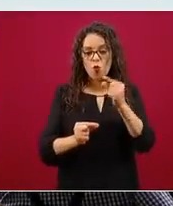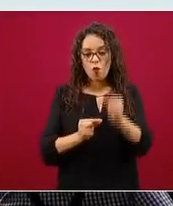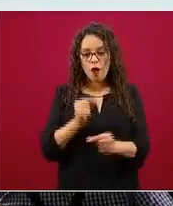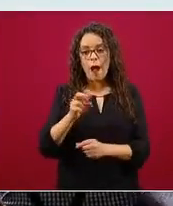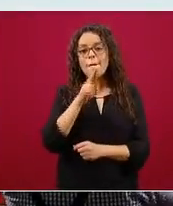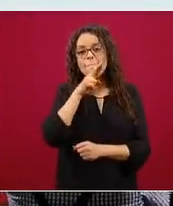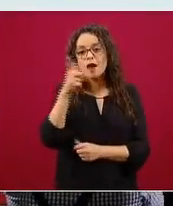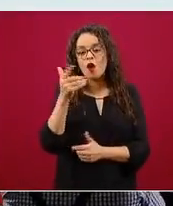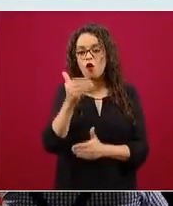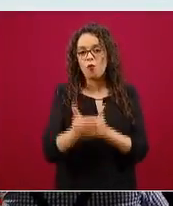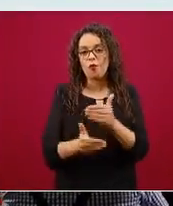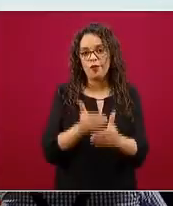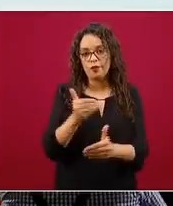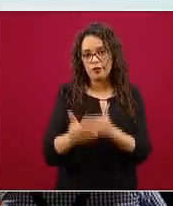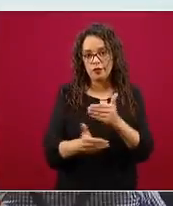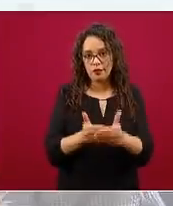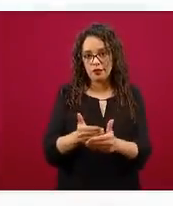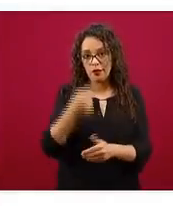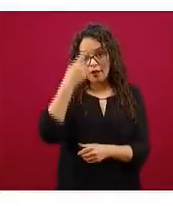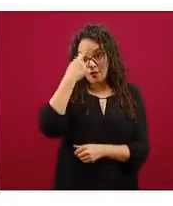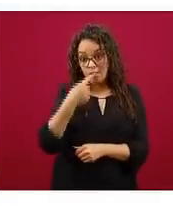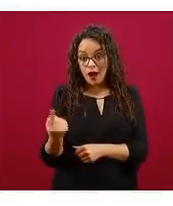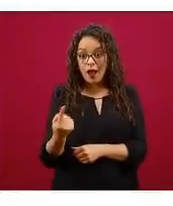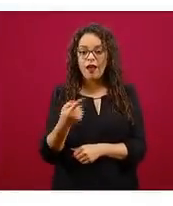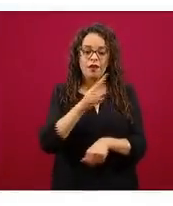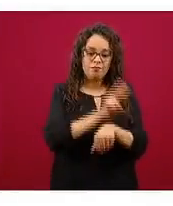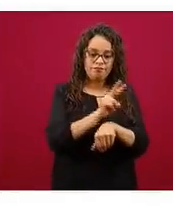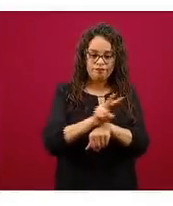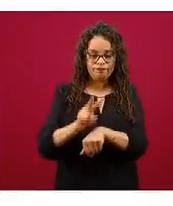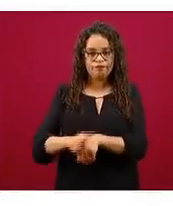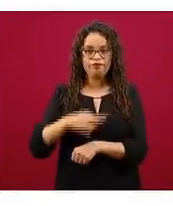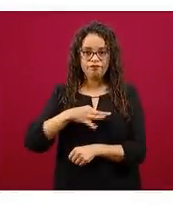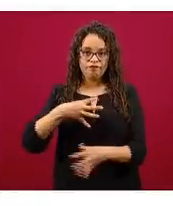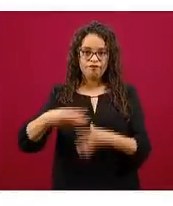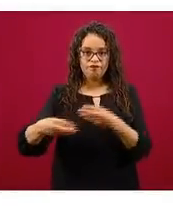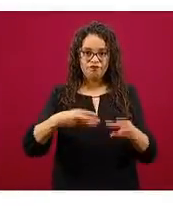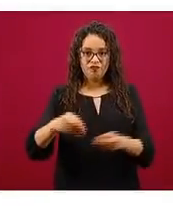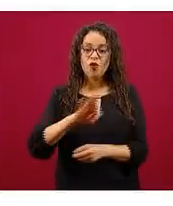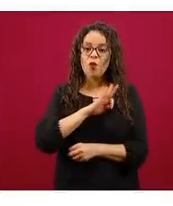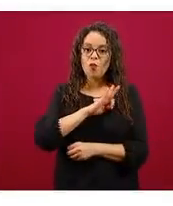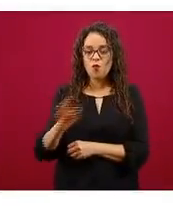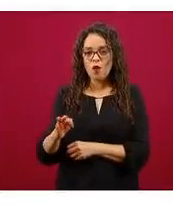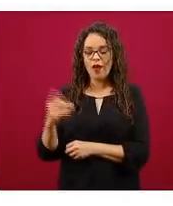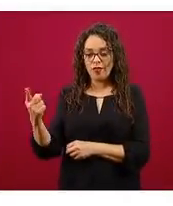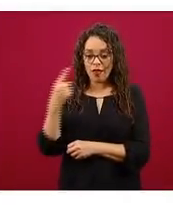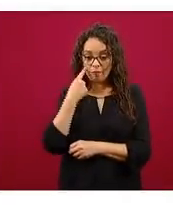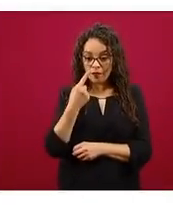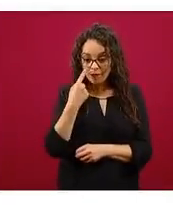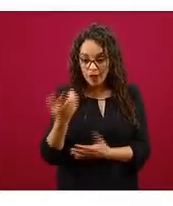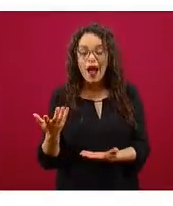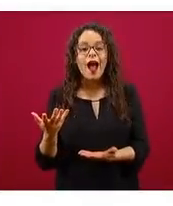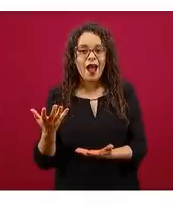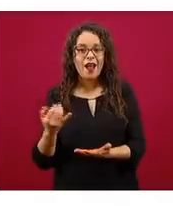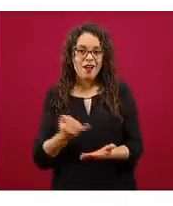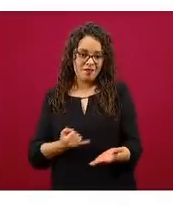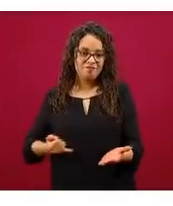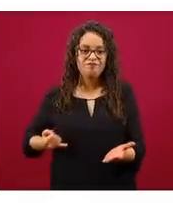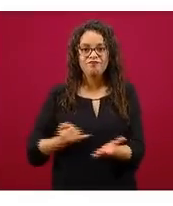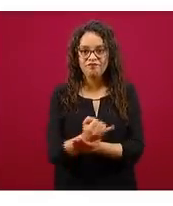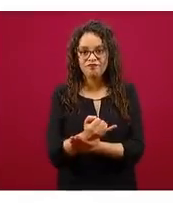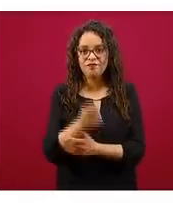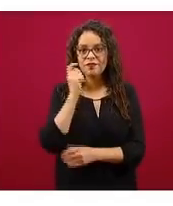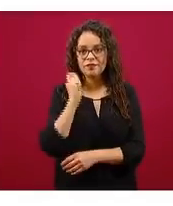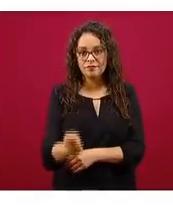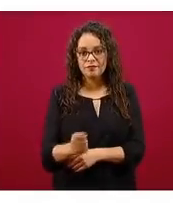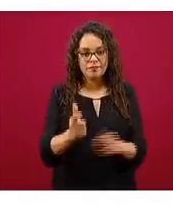médica como de la vigilancia epidemiológica, que nos permiten tomar decisiones sectorialmente y como país.